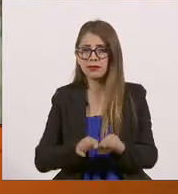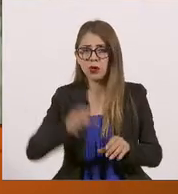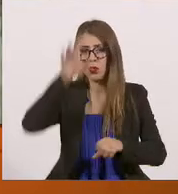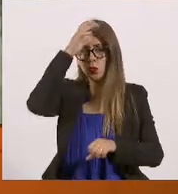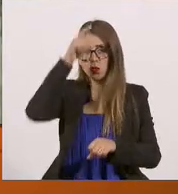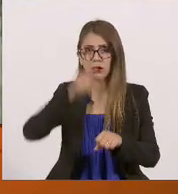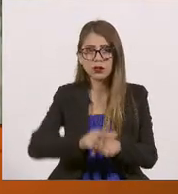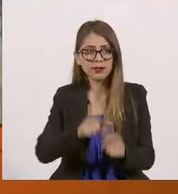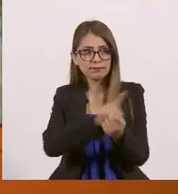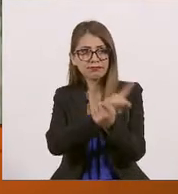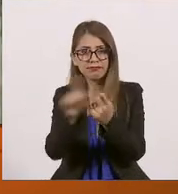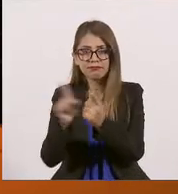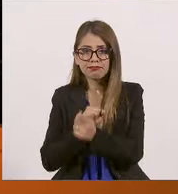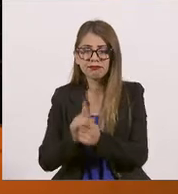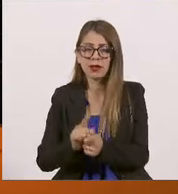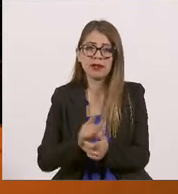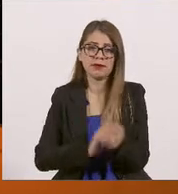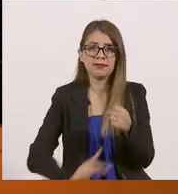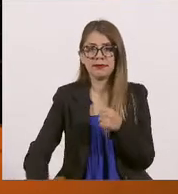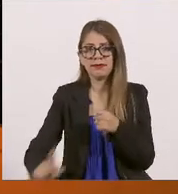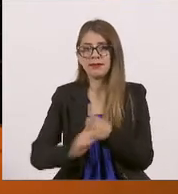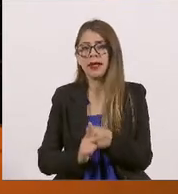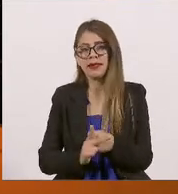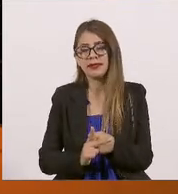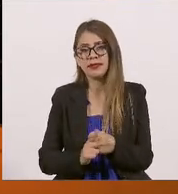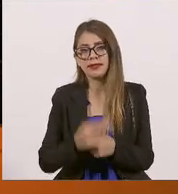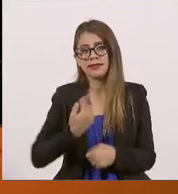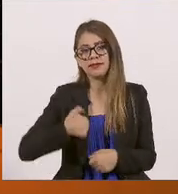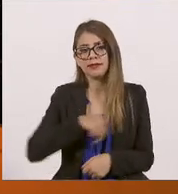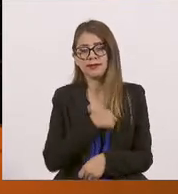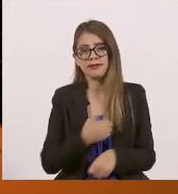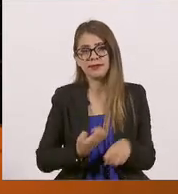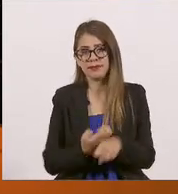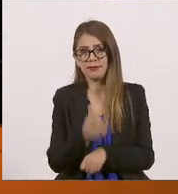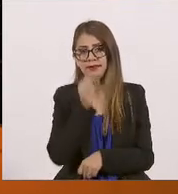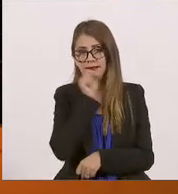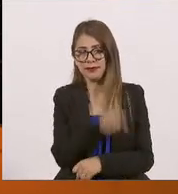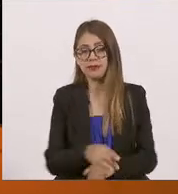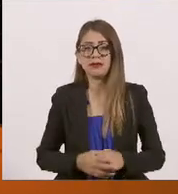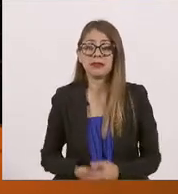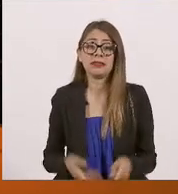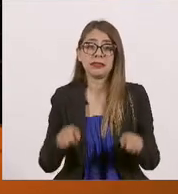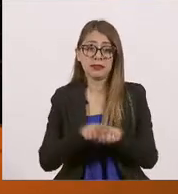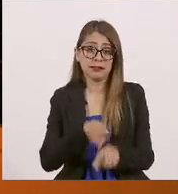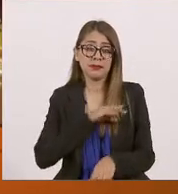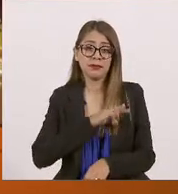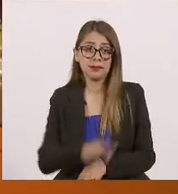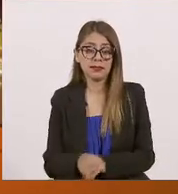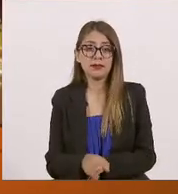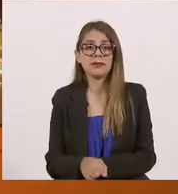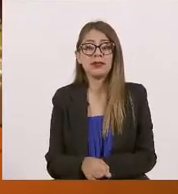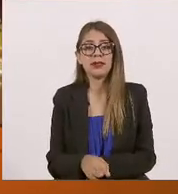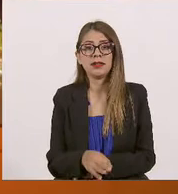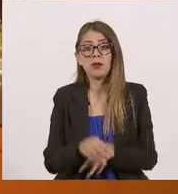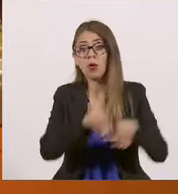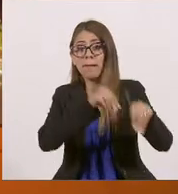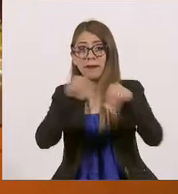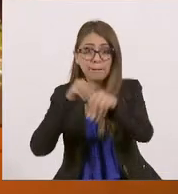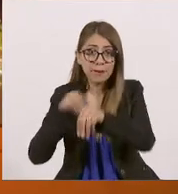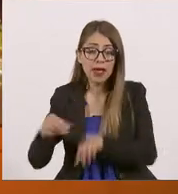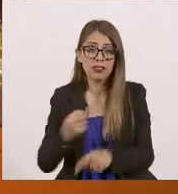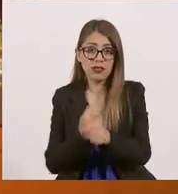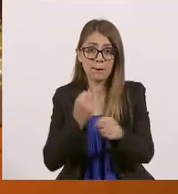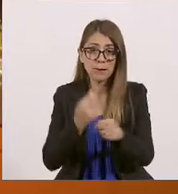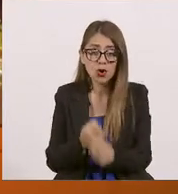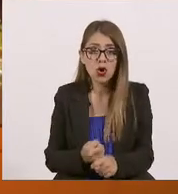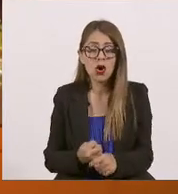tendremos en nuestro país y bueno, en nuestra capital. Esto nos permite desplazamientos, inversión, que la mirada esté en nuestra